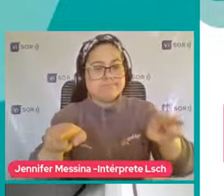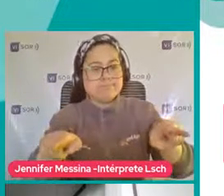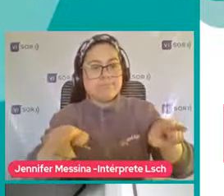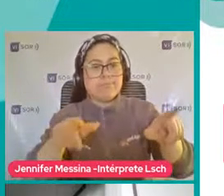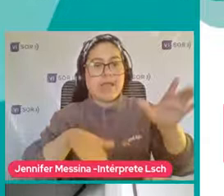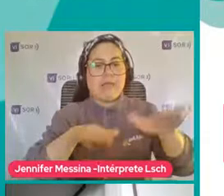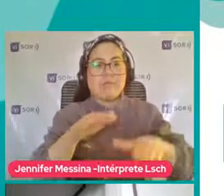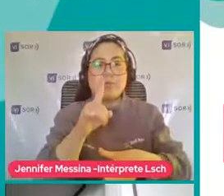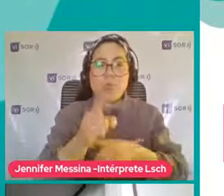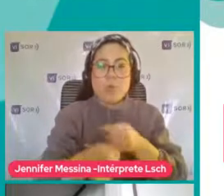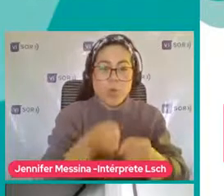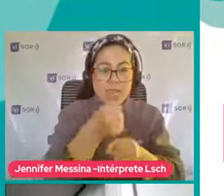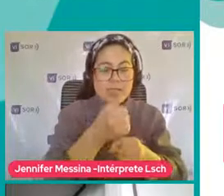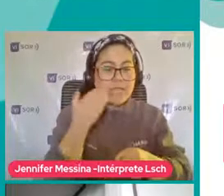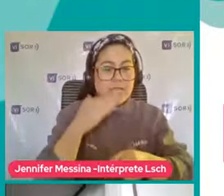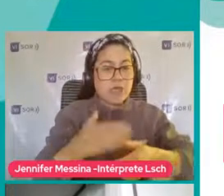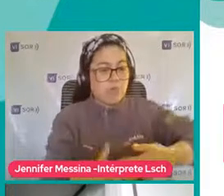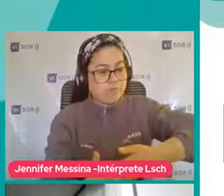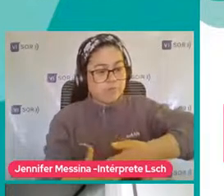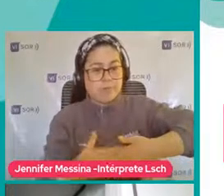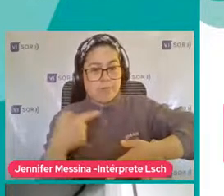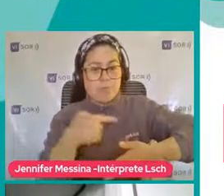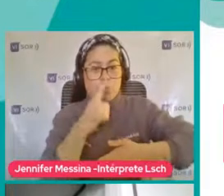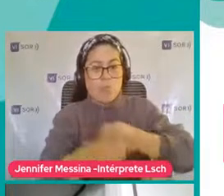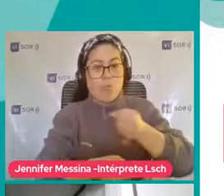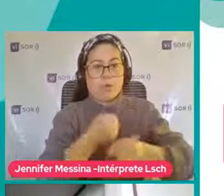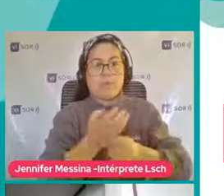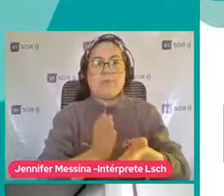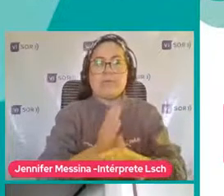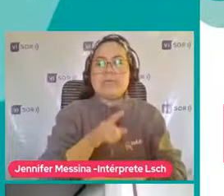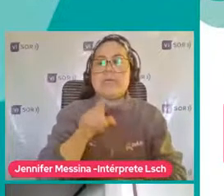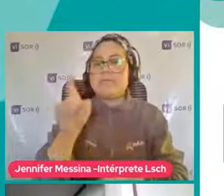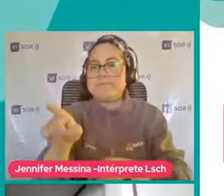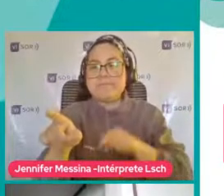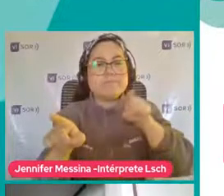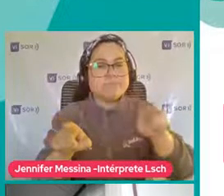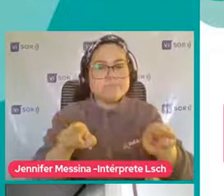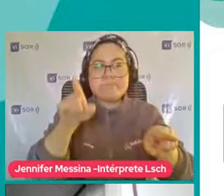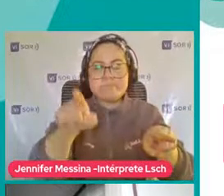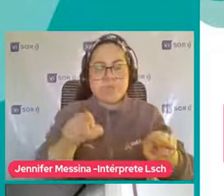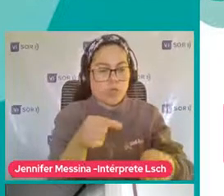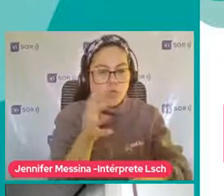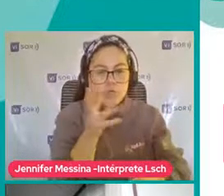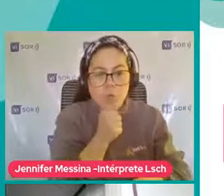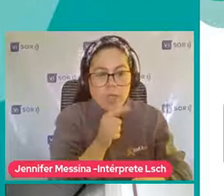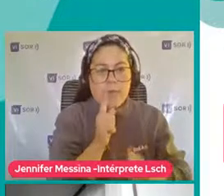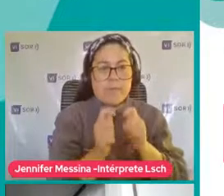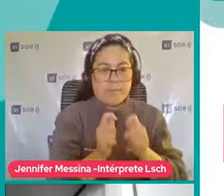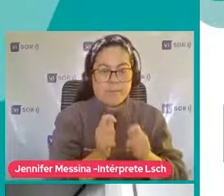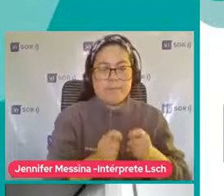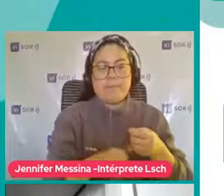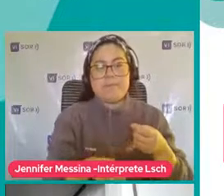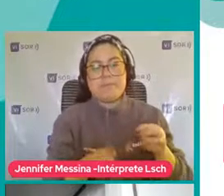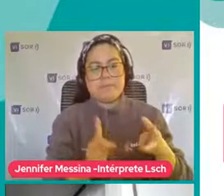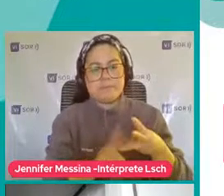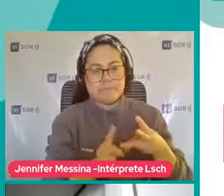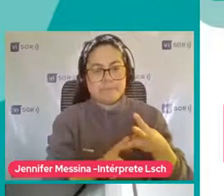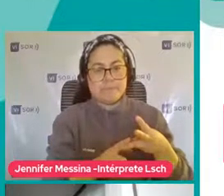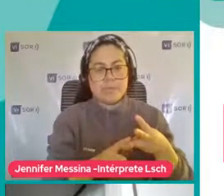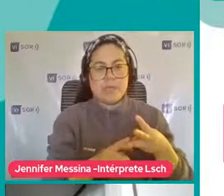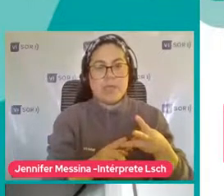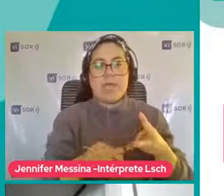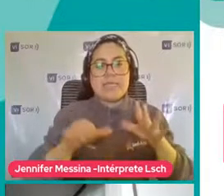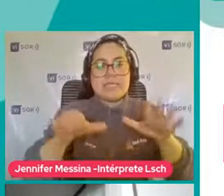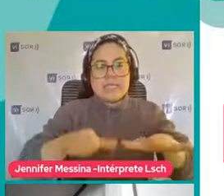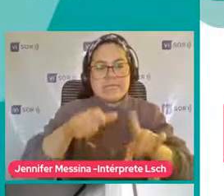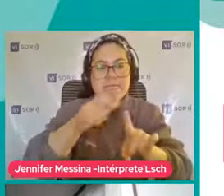año Debería presentar El niño Ese tipo de gestos Ausencia De las palabras Sueltas Más o menos A los 16 meses No